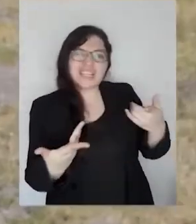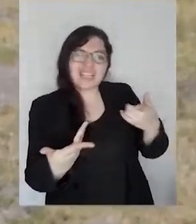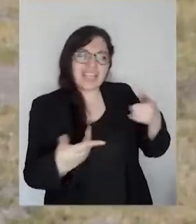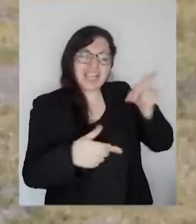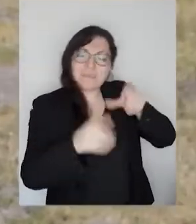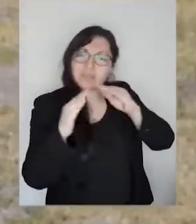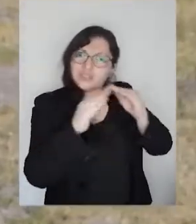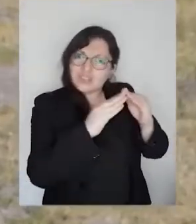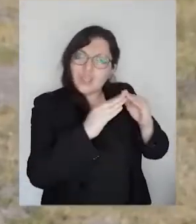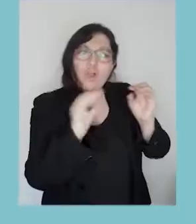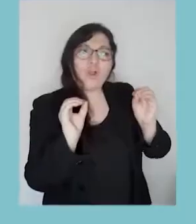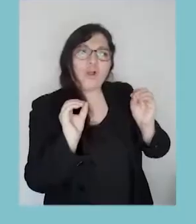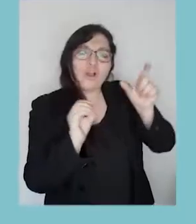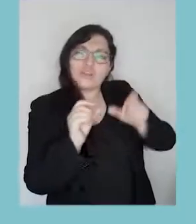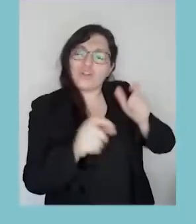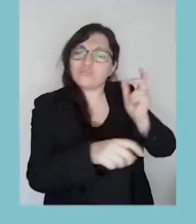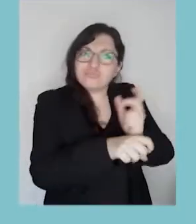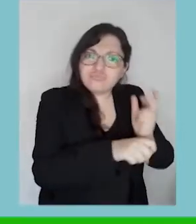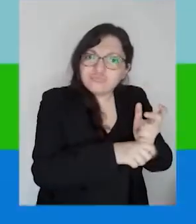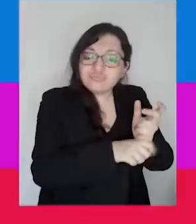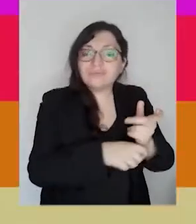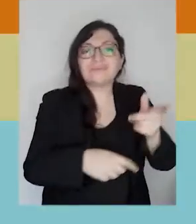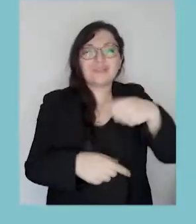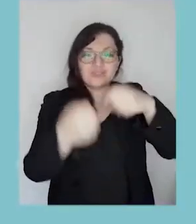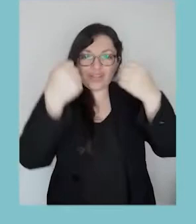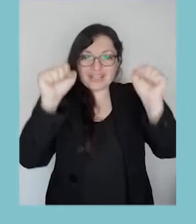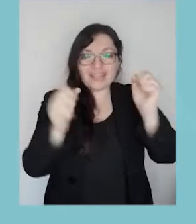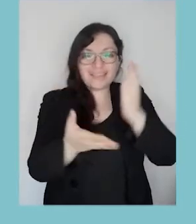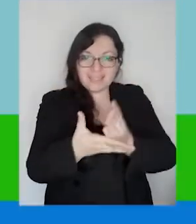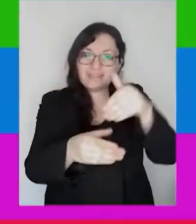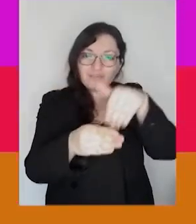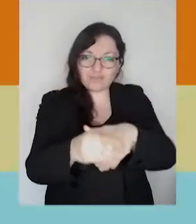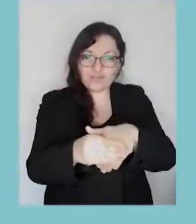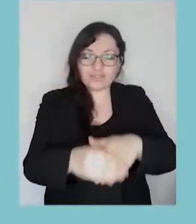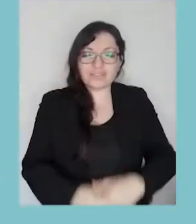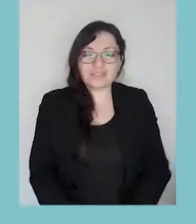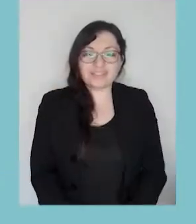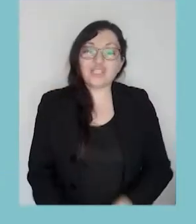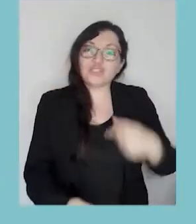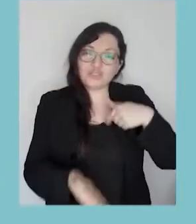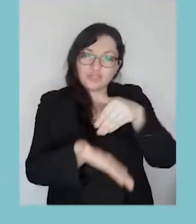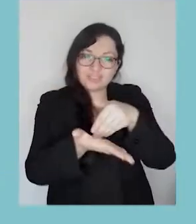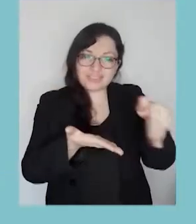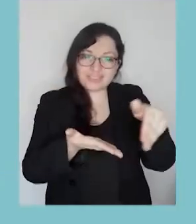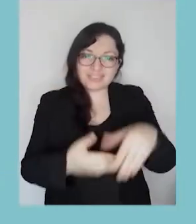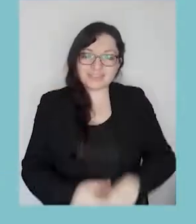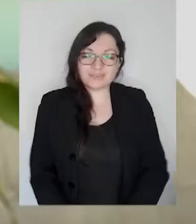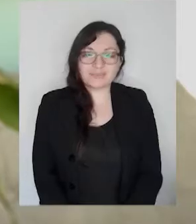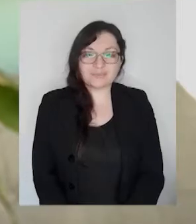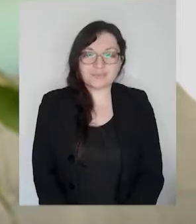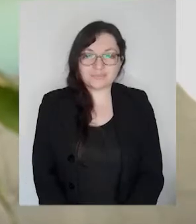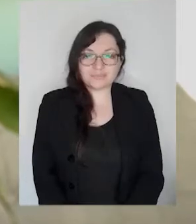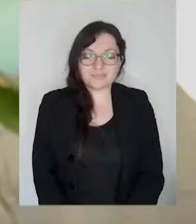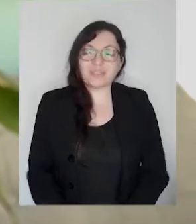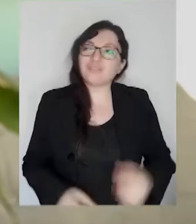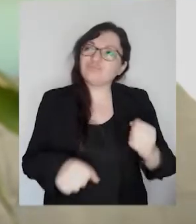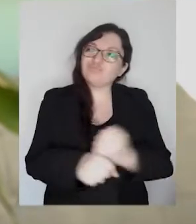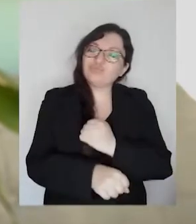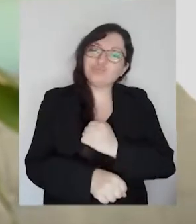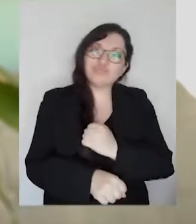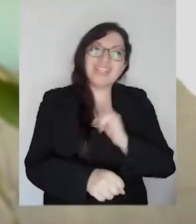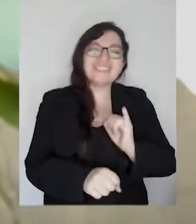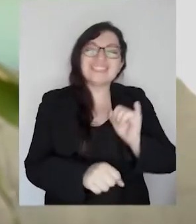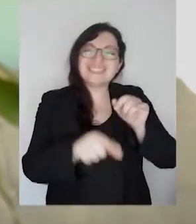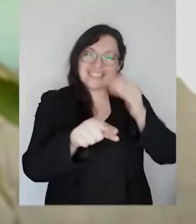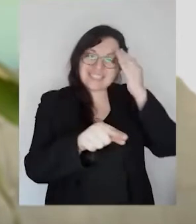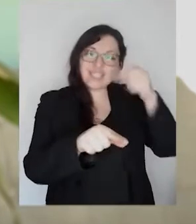¿Mis vecinos o son delincuentes? Para ganar hay que votar. Yo rechazo. Pucha, yo ese